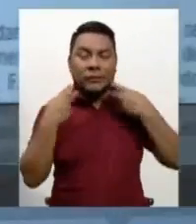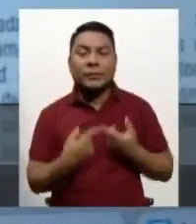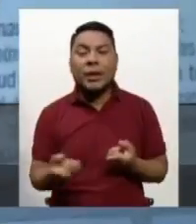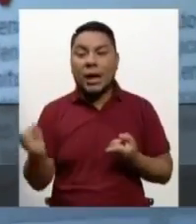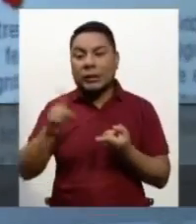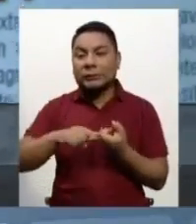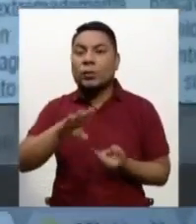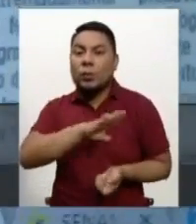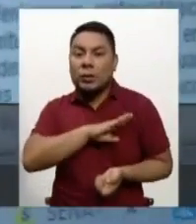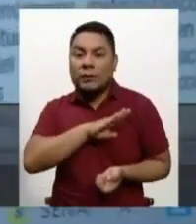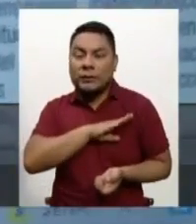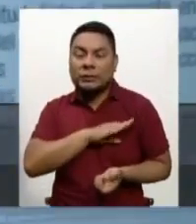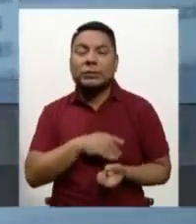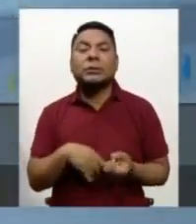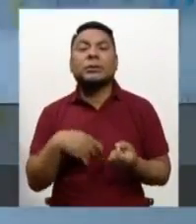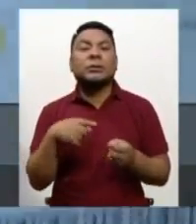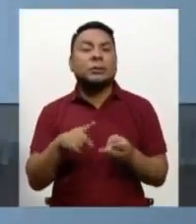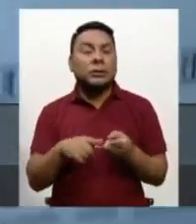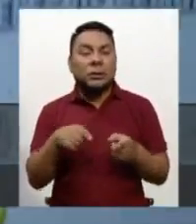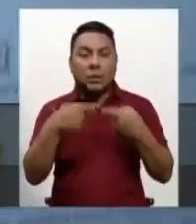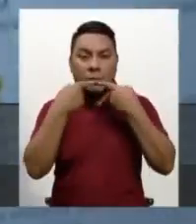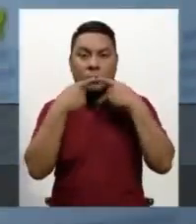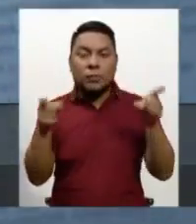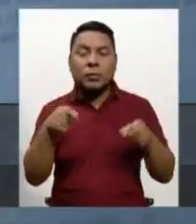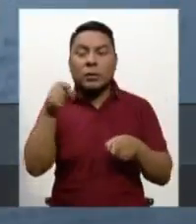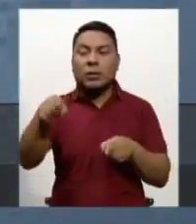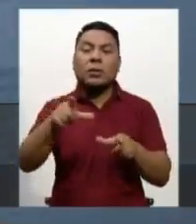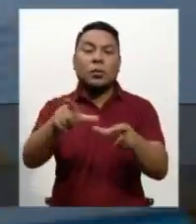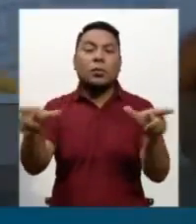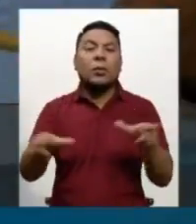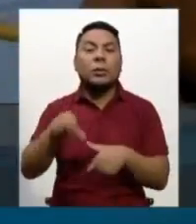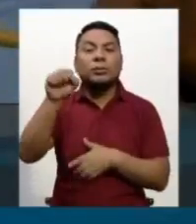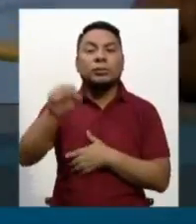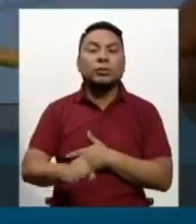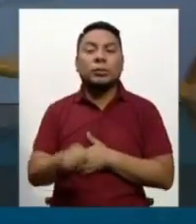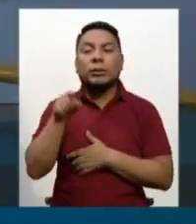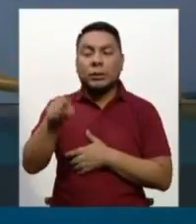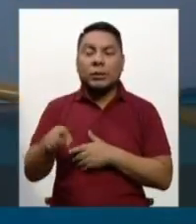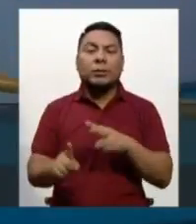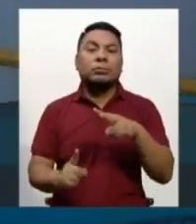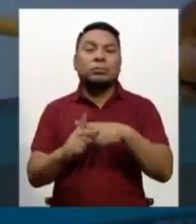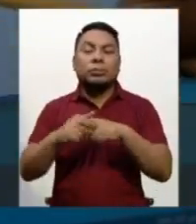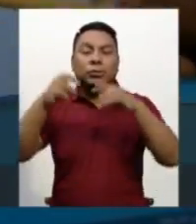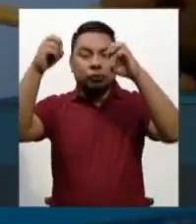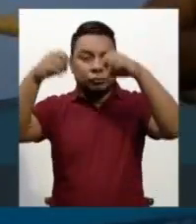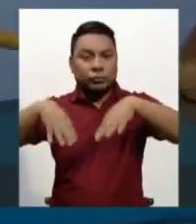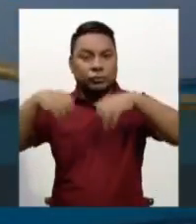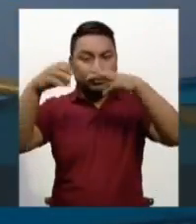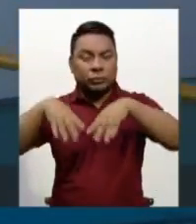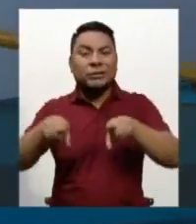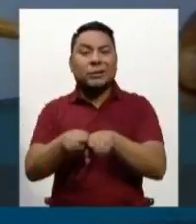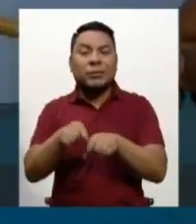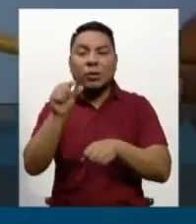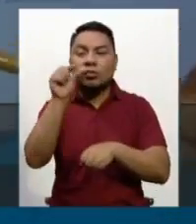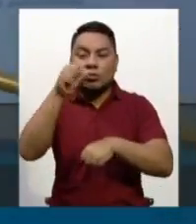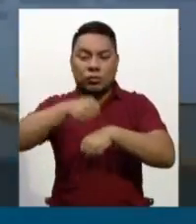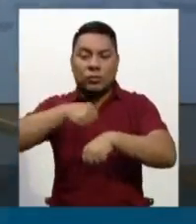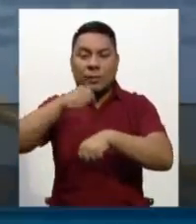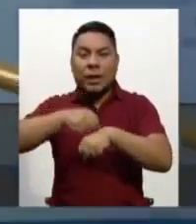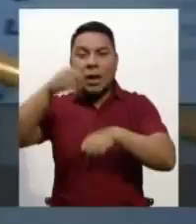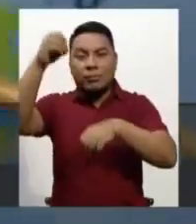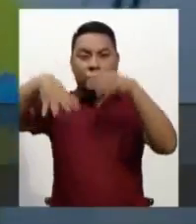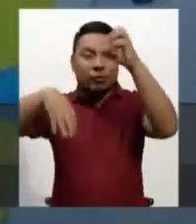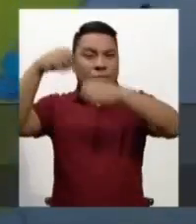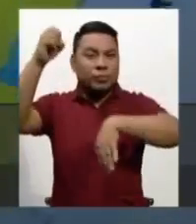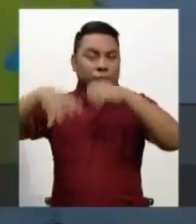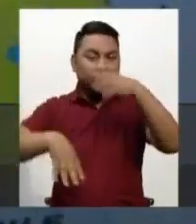de jueves y este aviso que es hacia la zona sur, en la cual se vienen presentando las precipitaciones inclusive con granizada y por encima de los